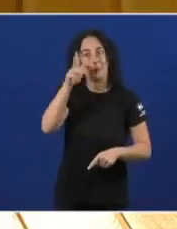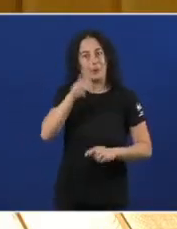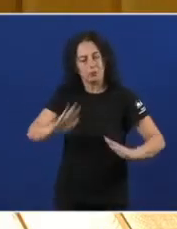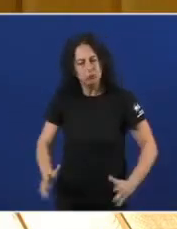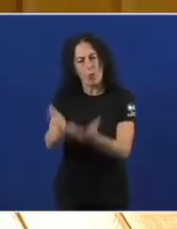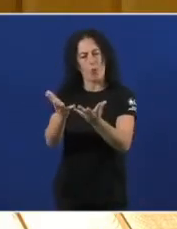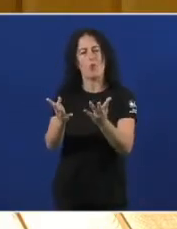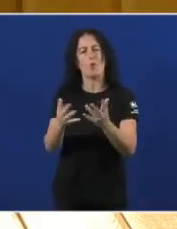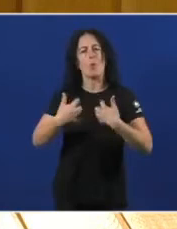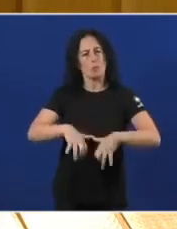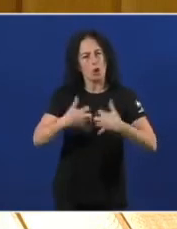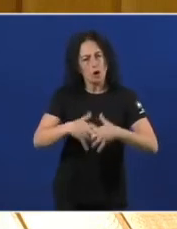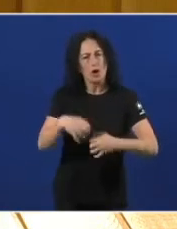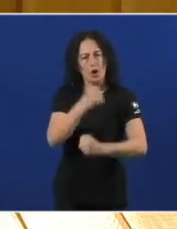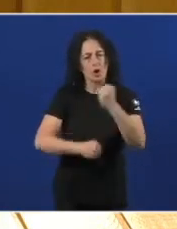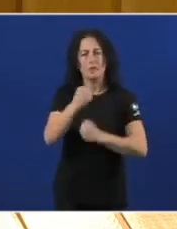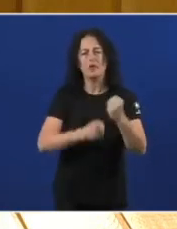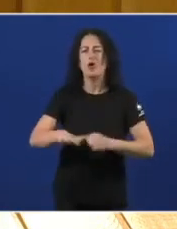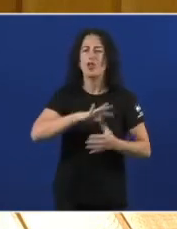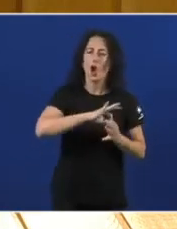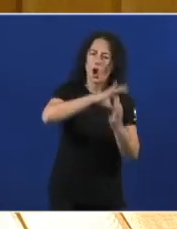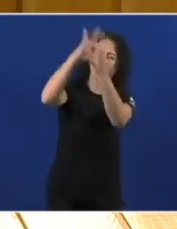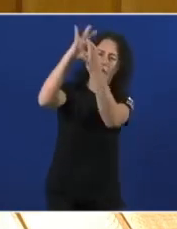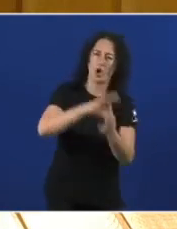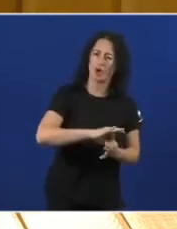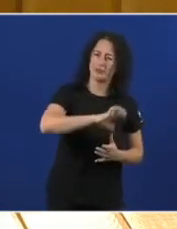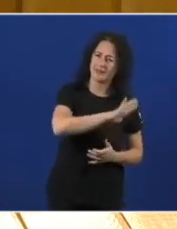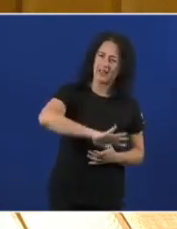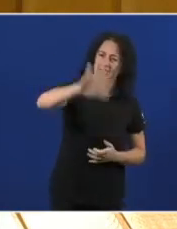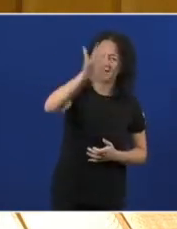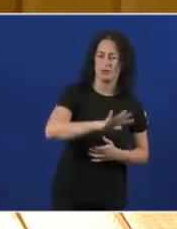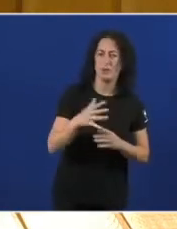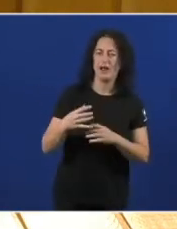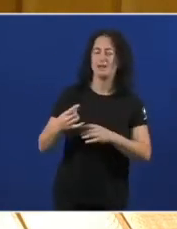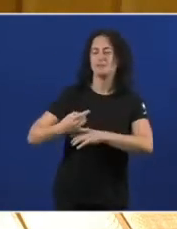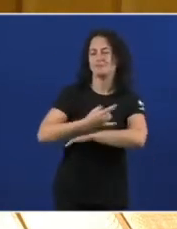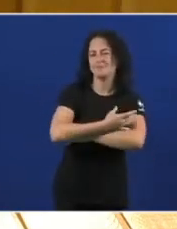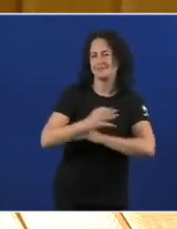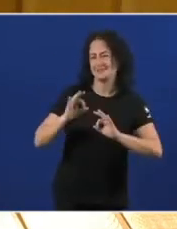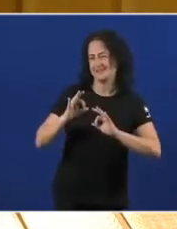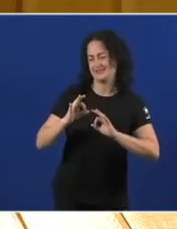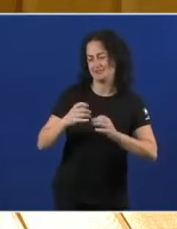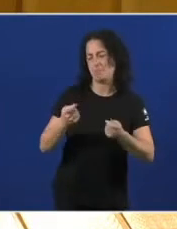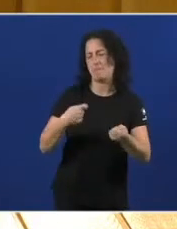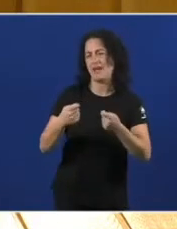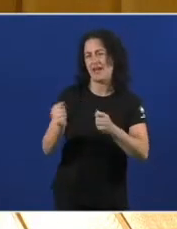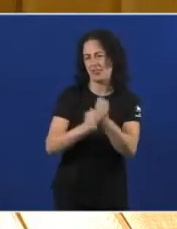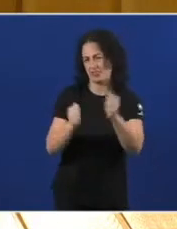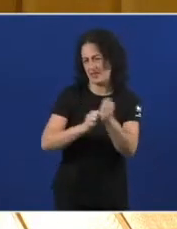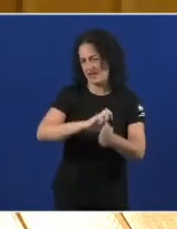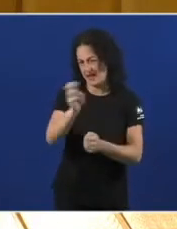Económico E o corredor Atlántico Do transporte De mercadorías Para nos Para relacións Deben ser